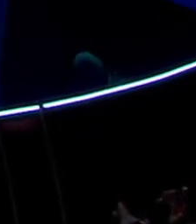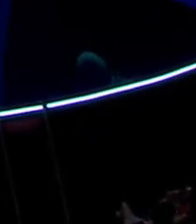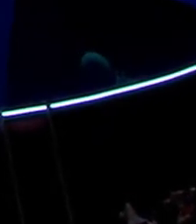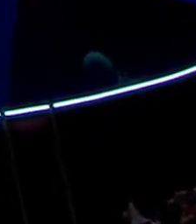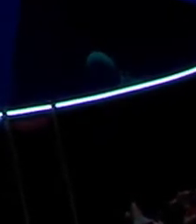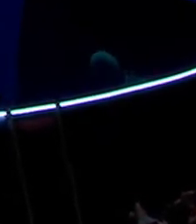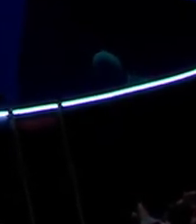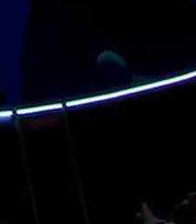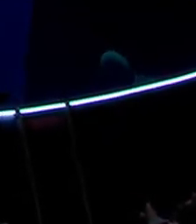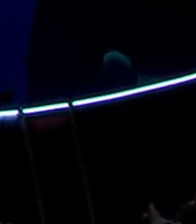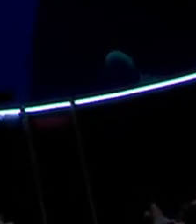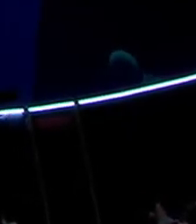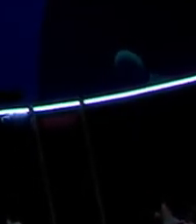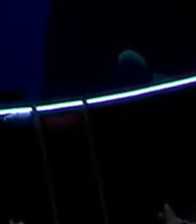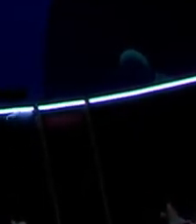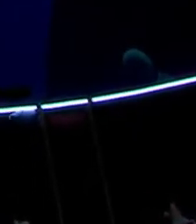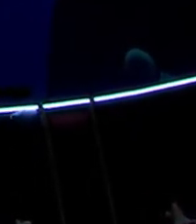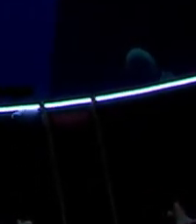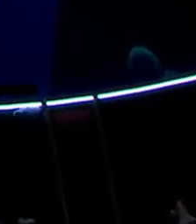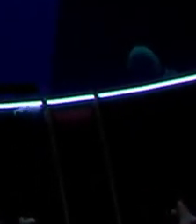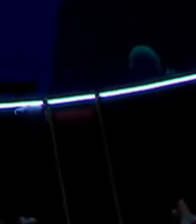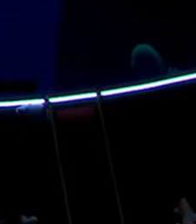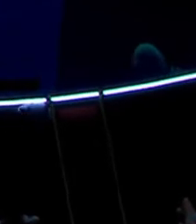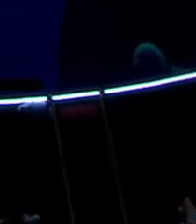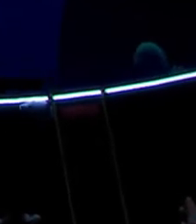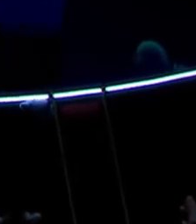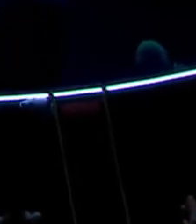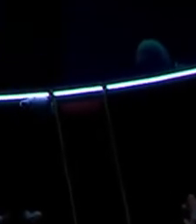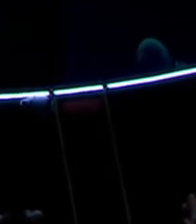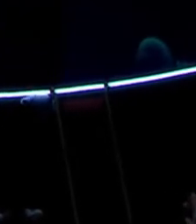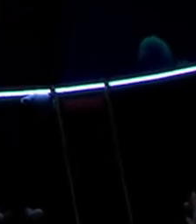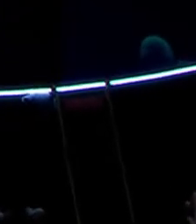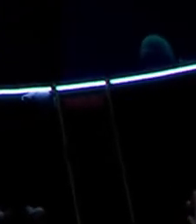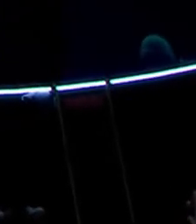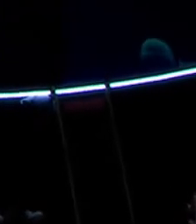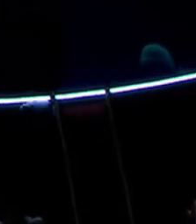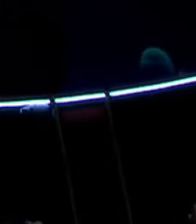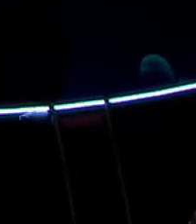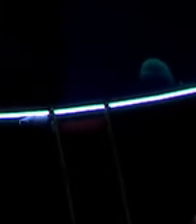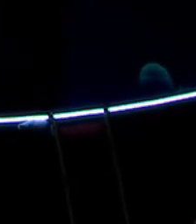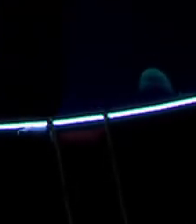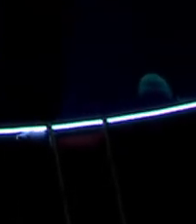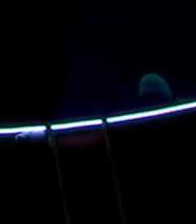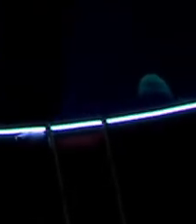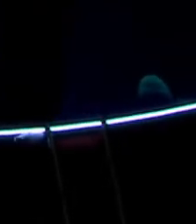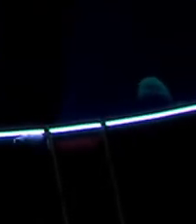tecnologías de tratamiento de agua, desalinización e ingeniería de procesos. Bienvenida.